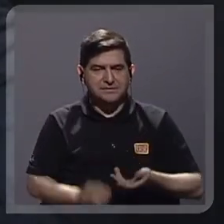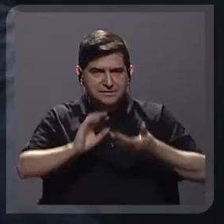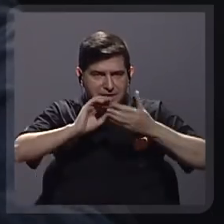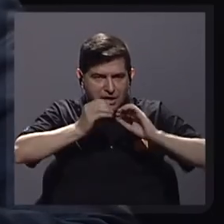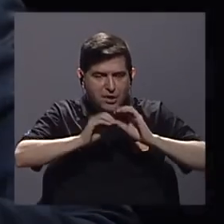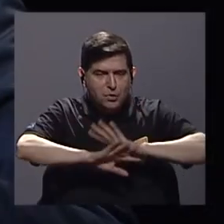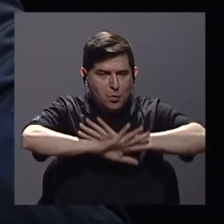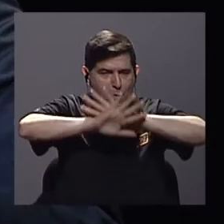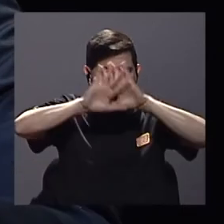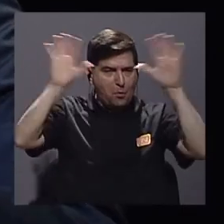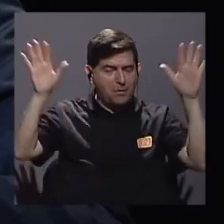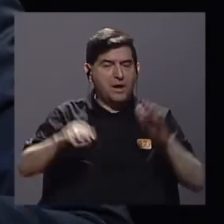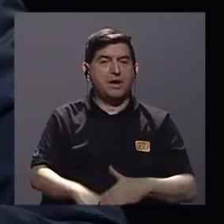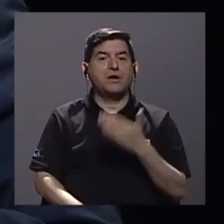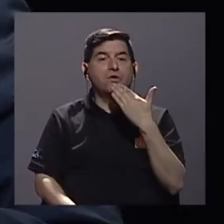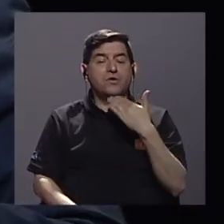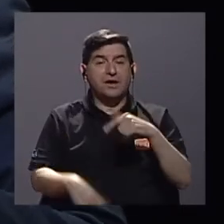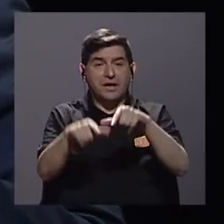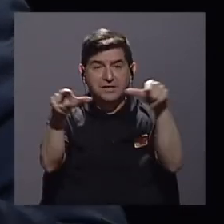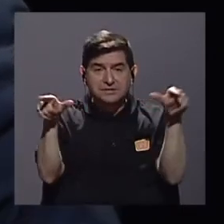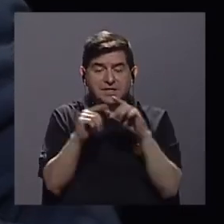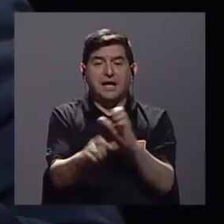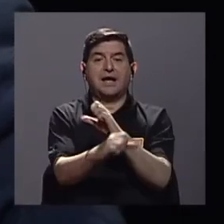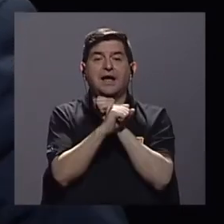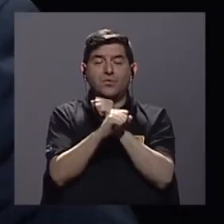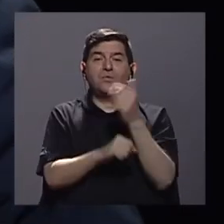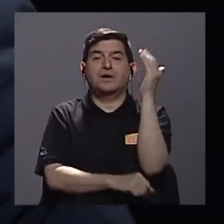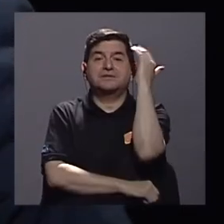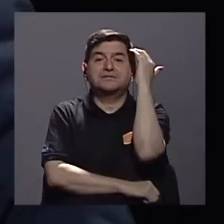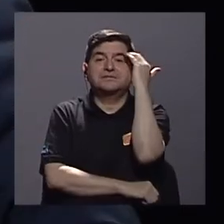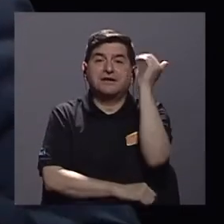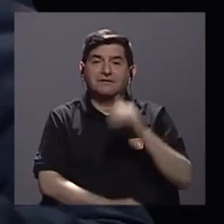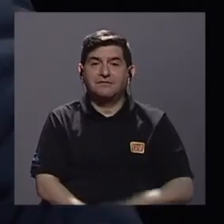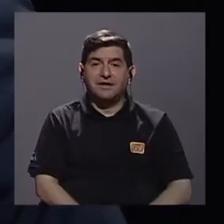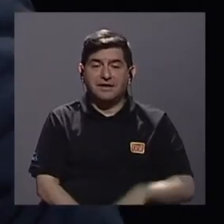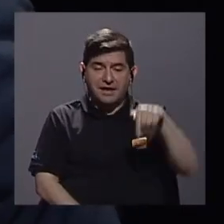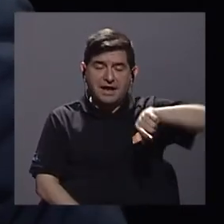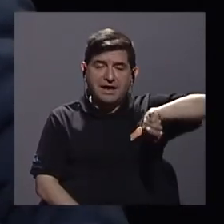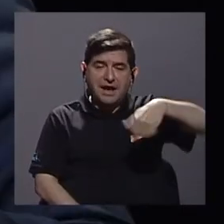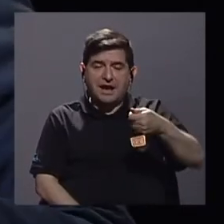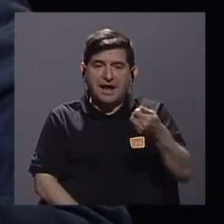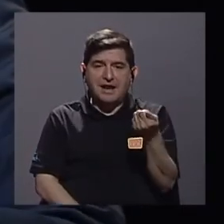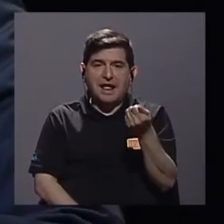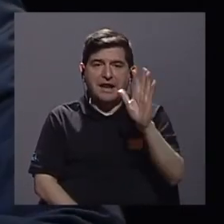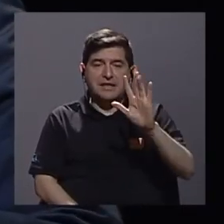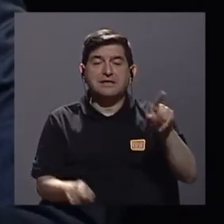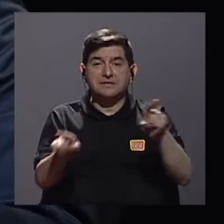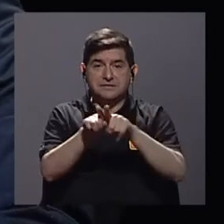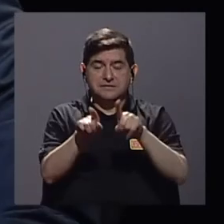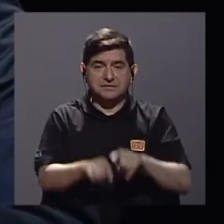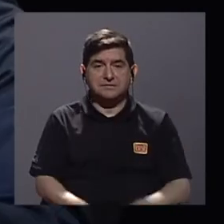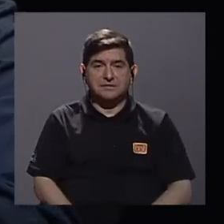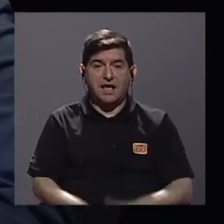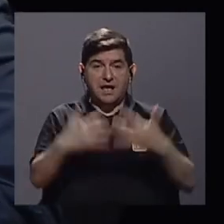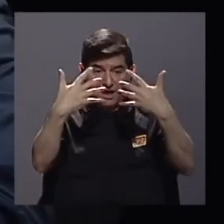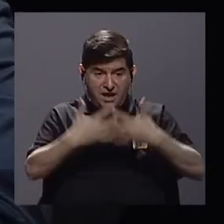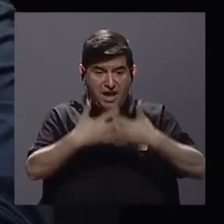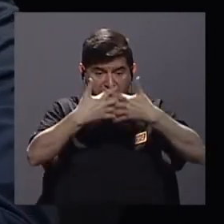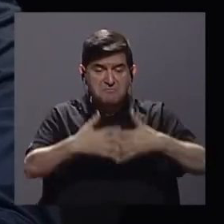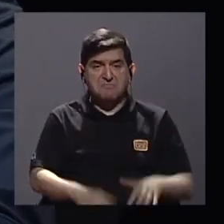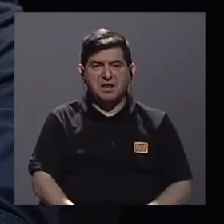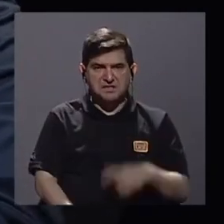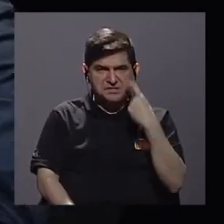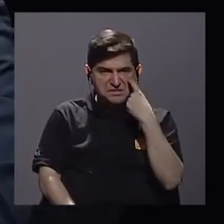muy transparente que gracias a Territorios Seguros logramos conocer acá en el Canal 15 también donde nos encontramos empresas que han sido